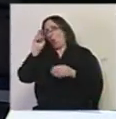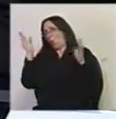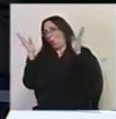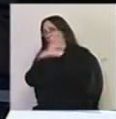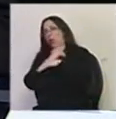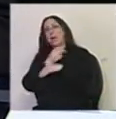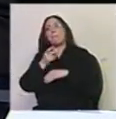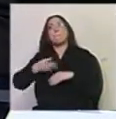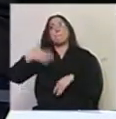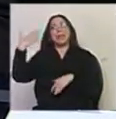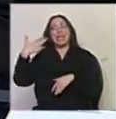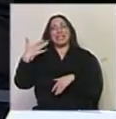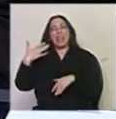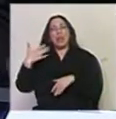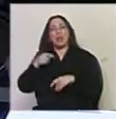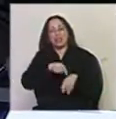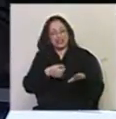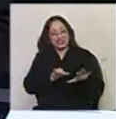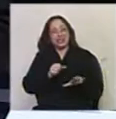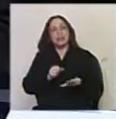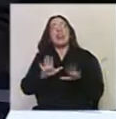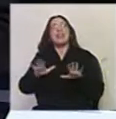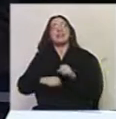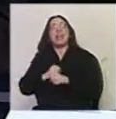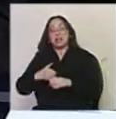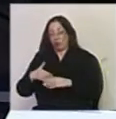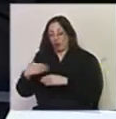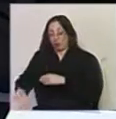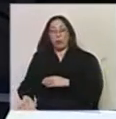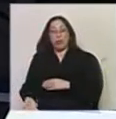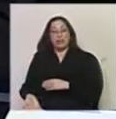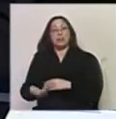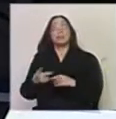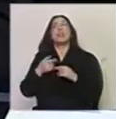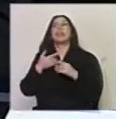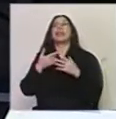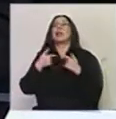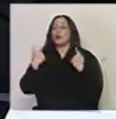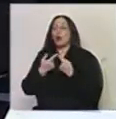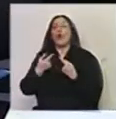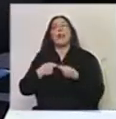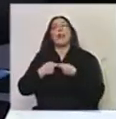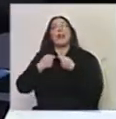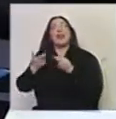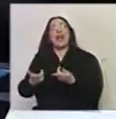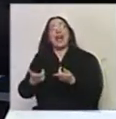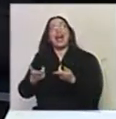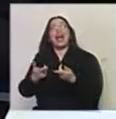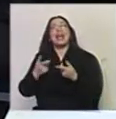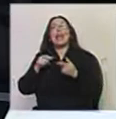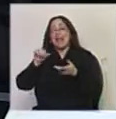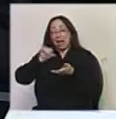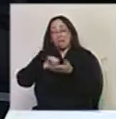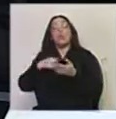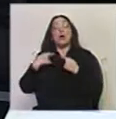más dinero que estos 60 pesos de hoy, 10 años más tarde. Quiere decir que nosotros estamos ofreciendo... O sea, creo que el país, cuando